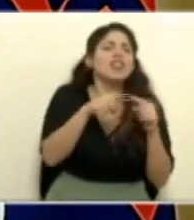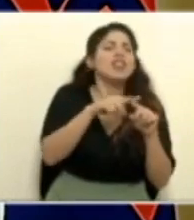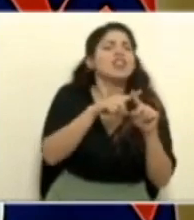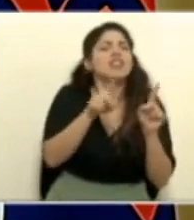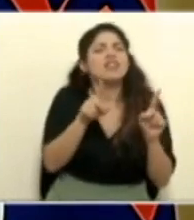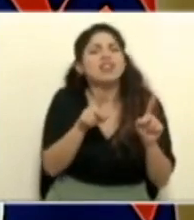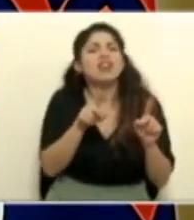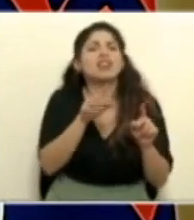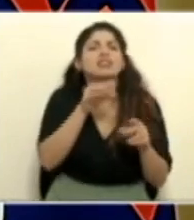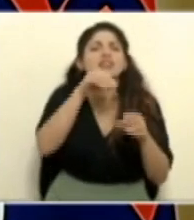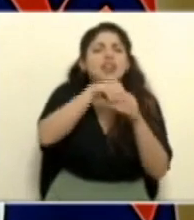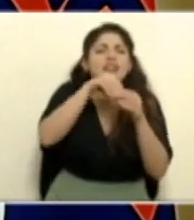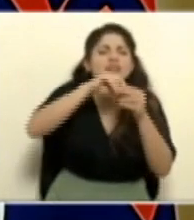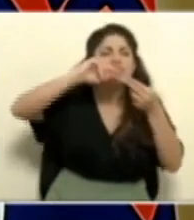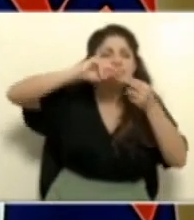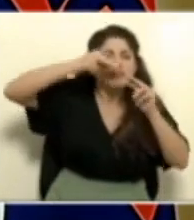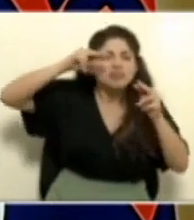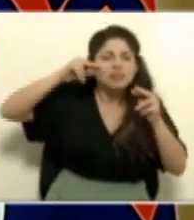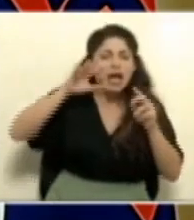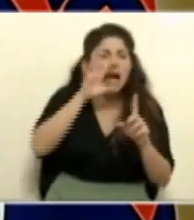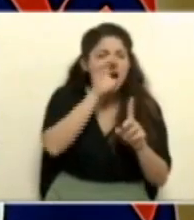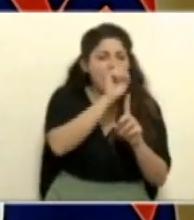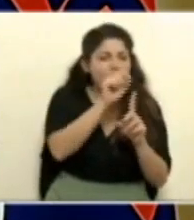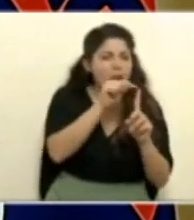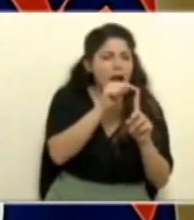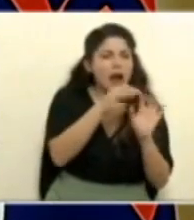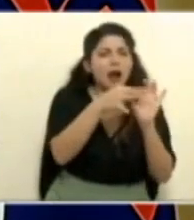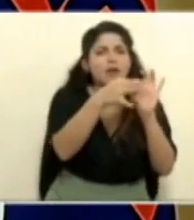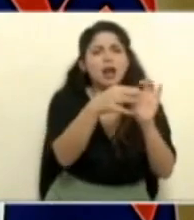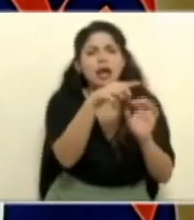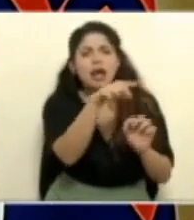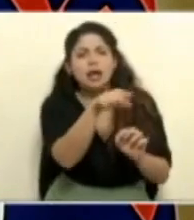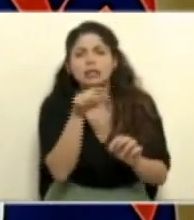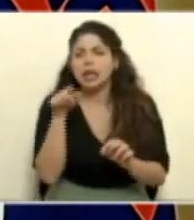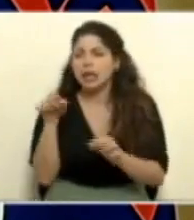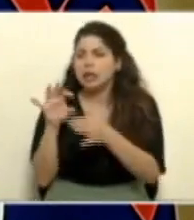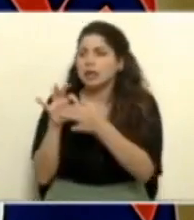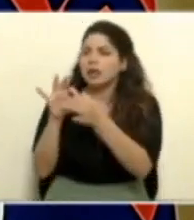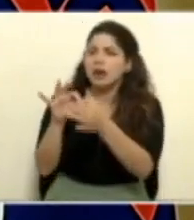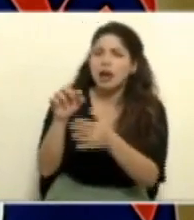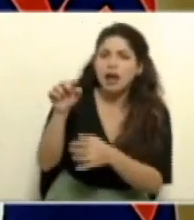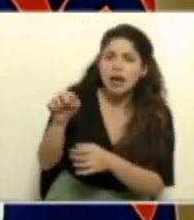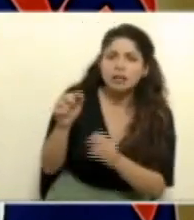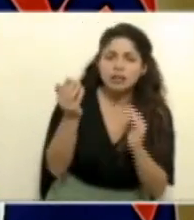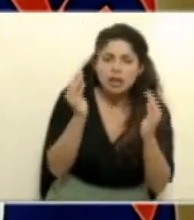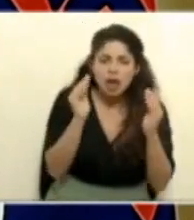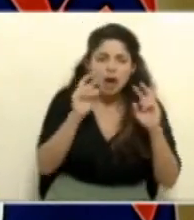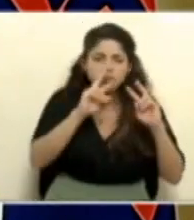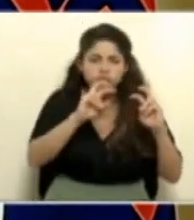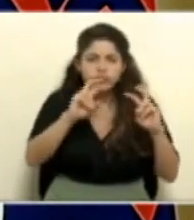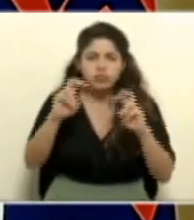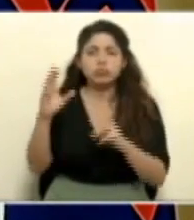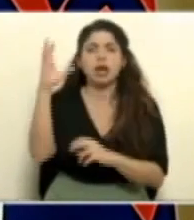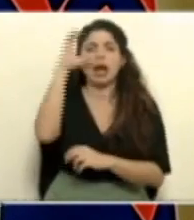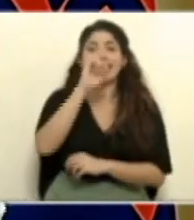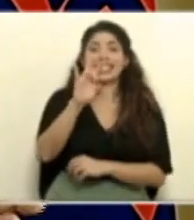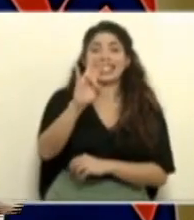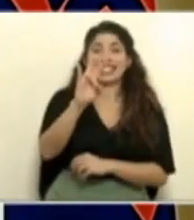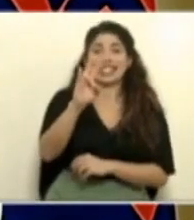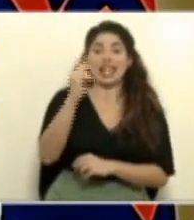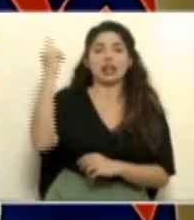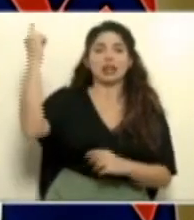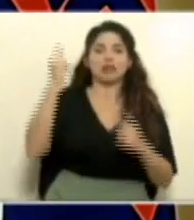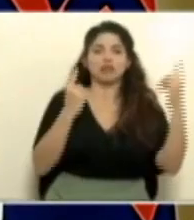se diferencian entre sí y vamos estableciendo relaciones entre ellos. Y en ese caso podemos estipular que hay siete introducciones